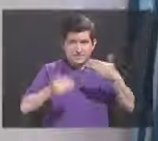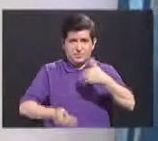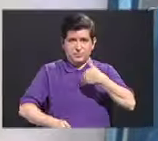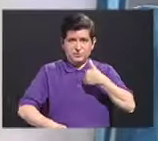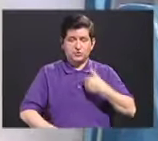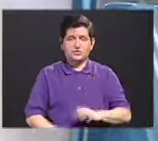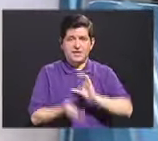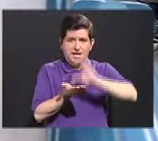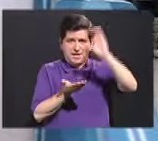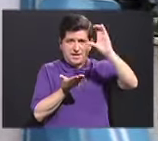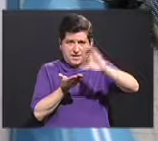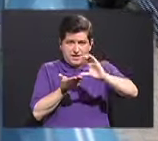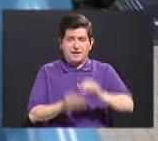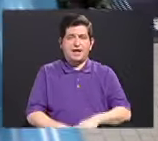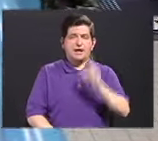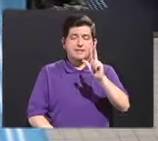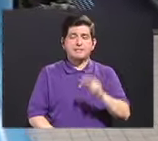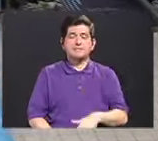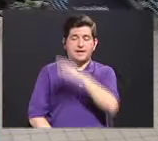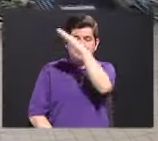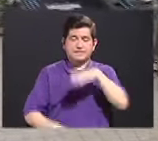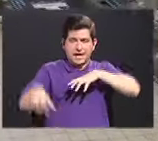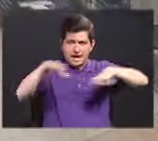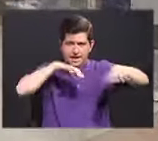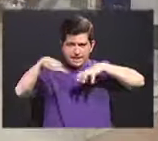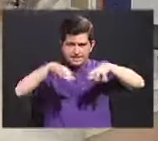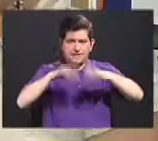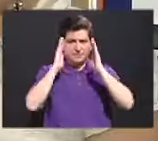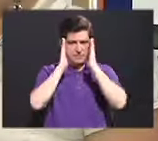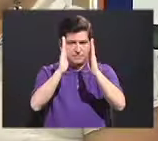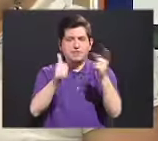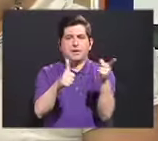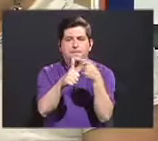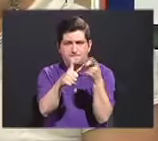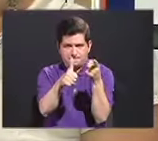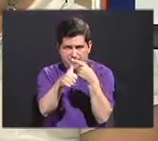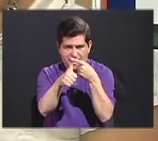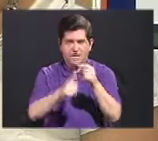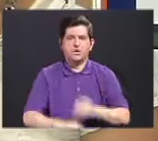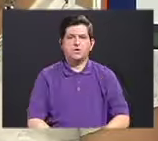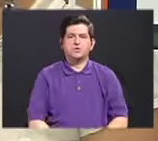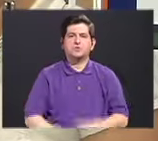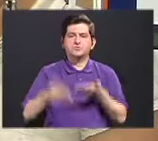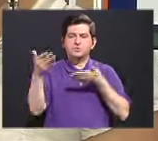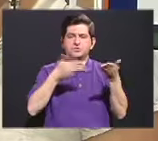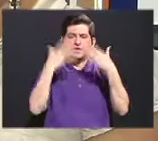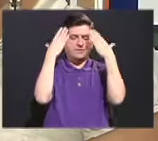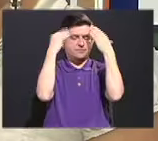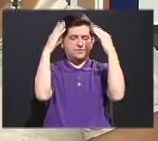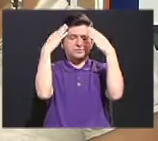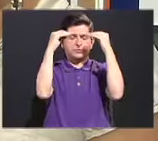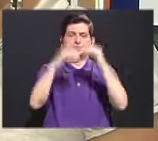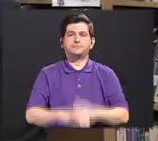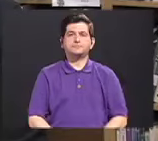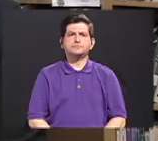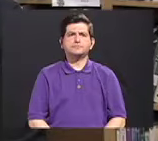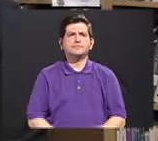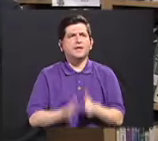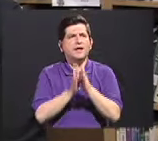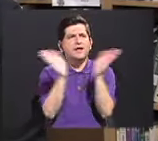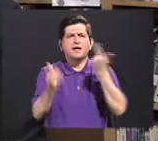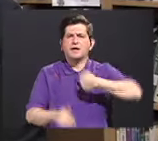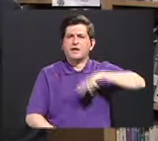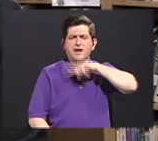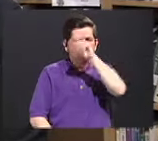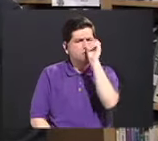Los servicios que ofrece el CENAREC responden a tres de sus ejes de acción. El primero de estos es el servicio de información. En términos